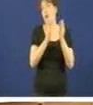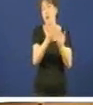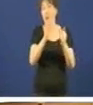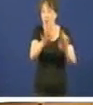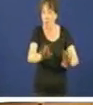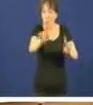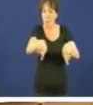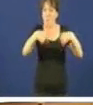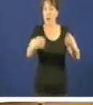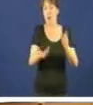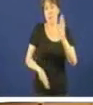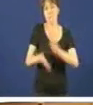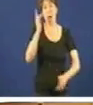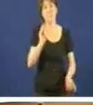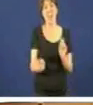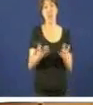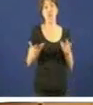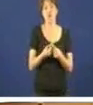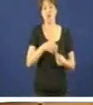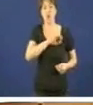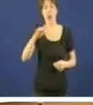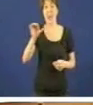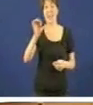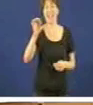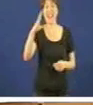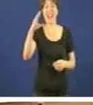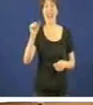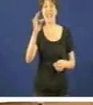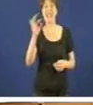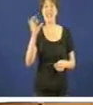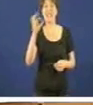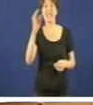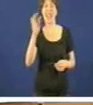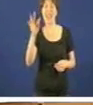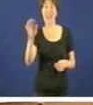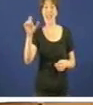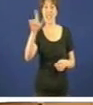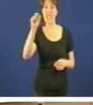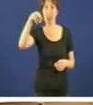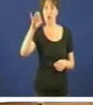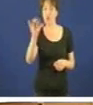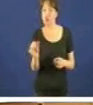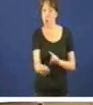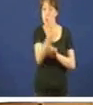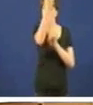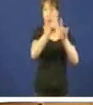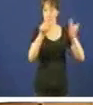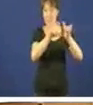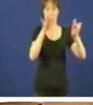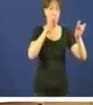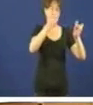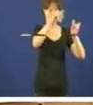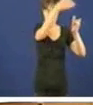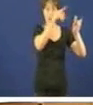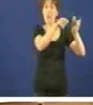marcha a México co señor Castellanos diz que ali na reunión cos investidores un empresario galego no exterior diz que sí que era un bom momento